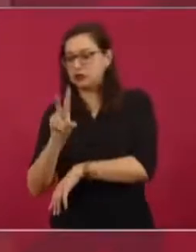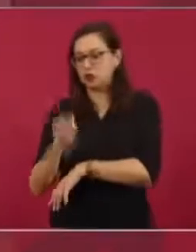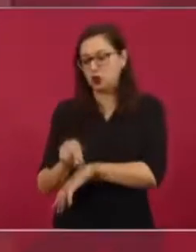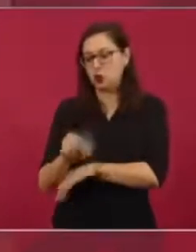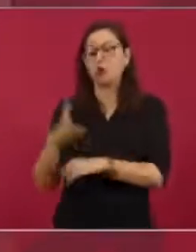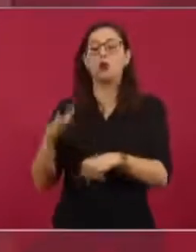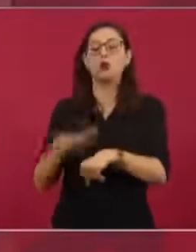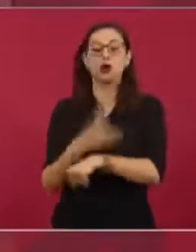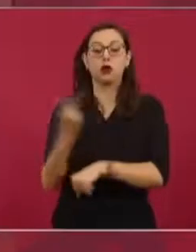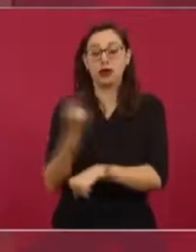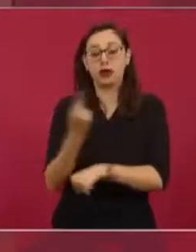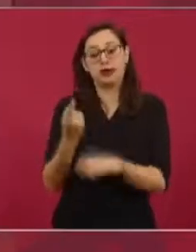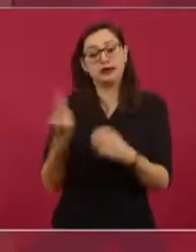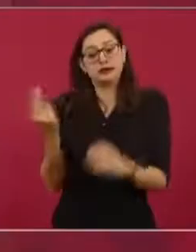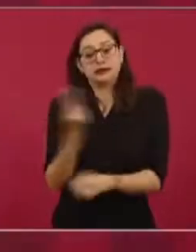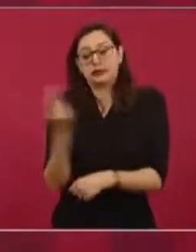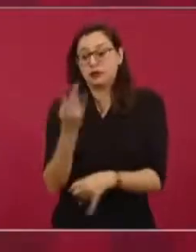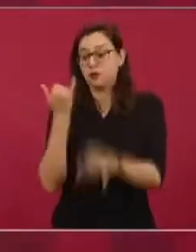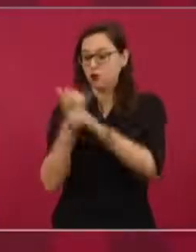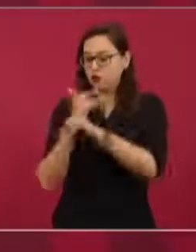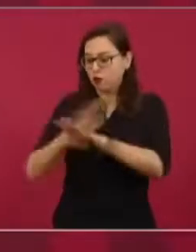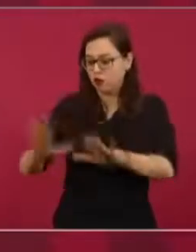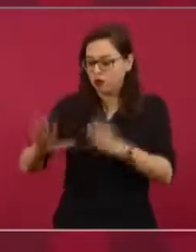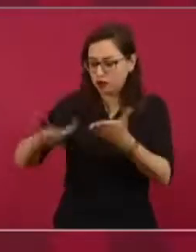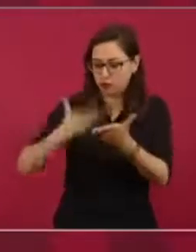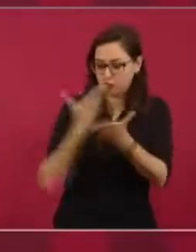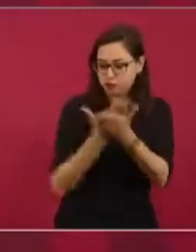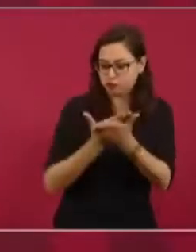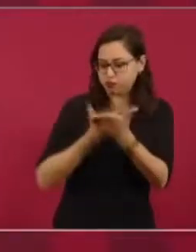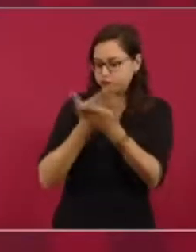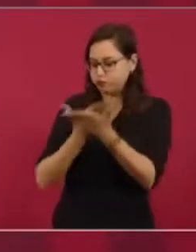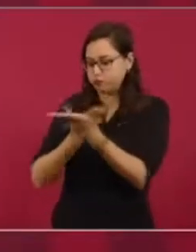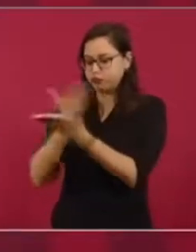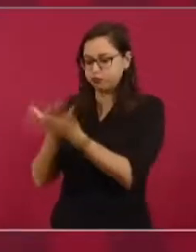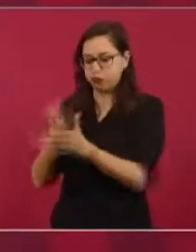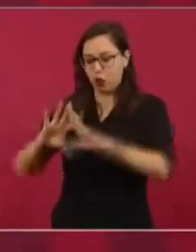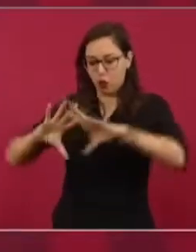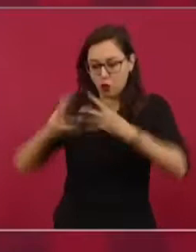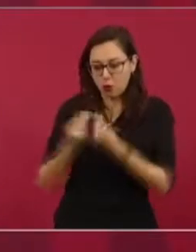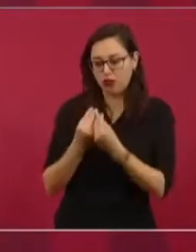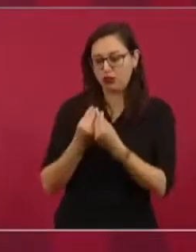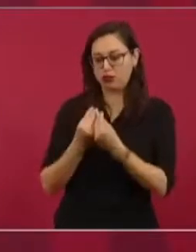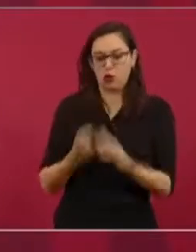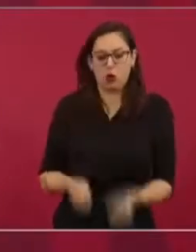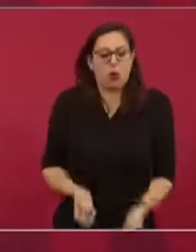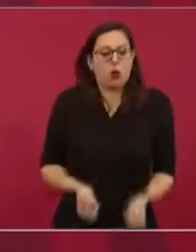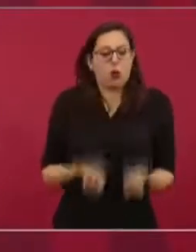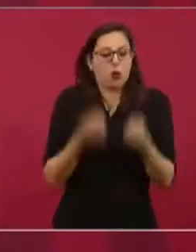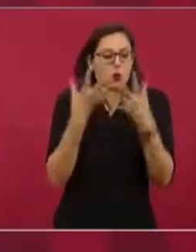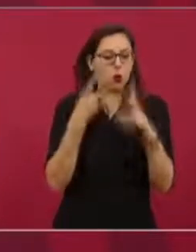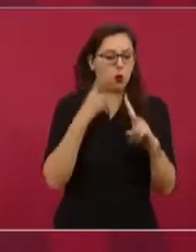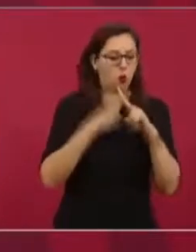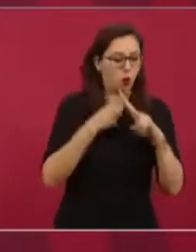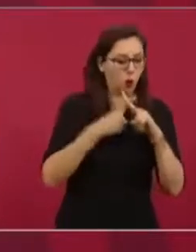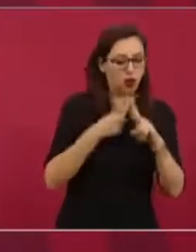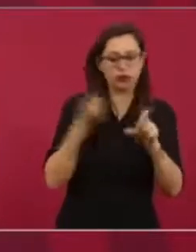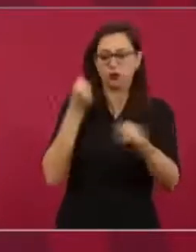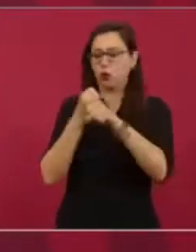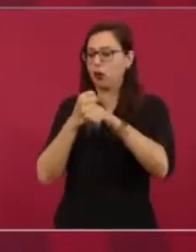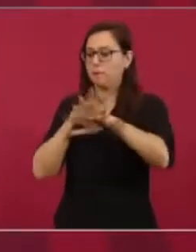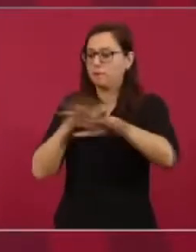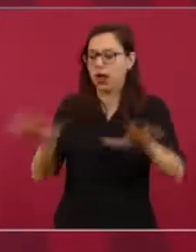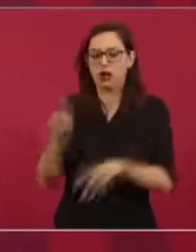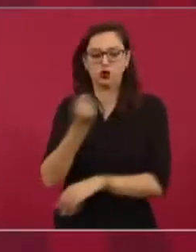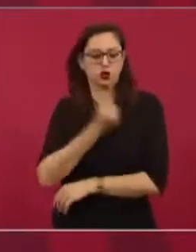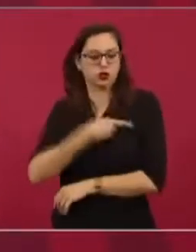de elementos, de cifras y de impactos.